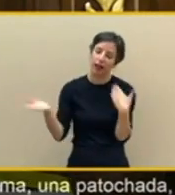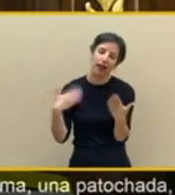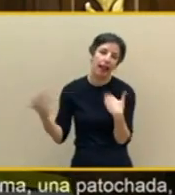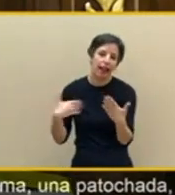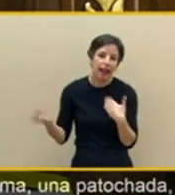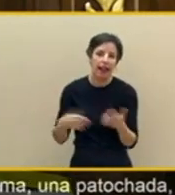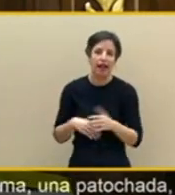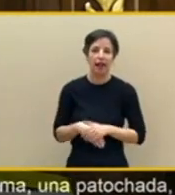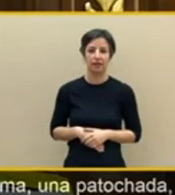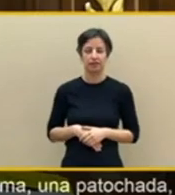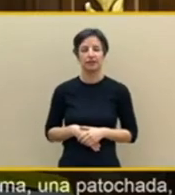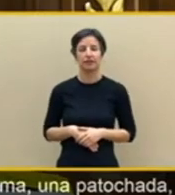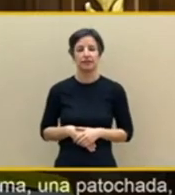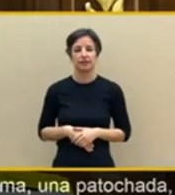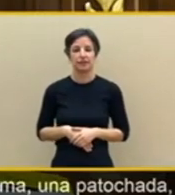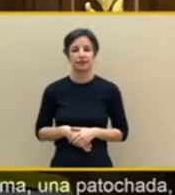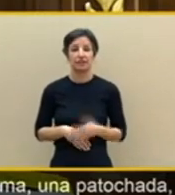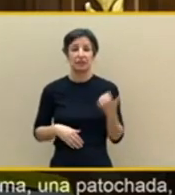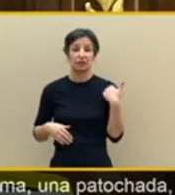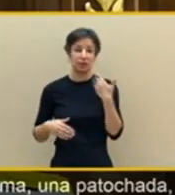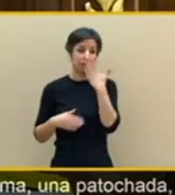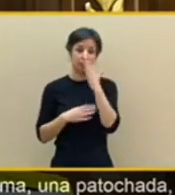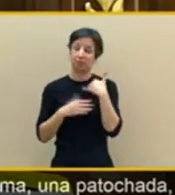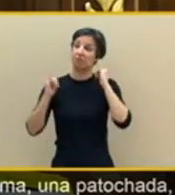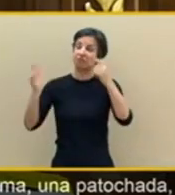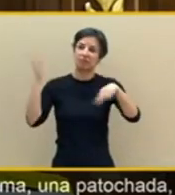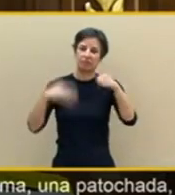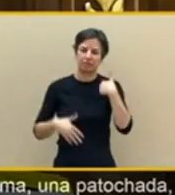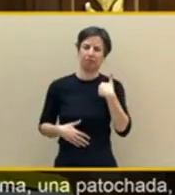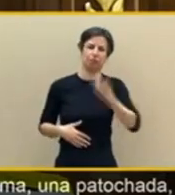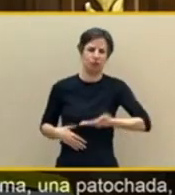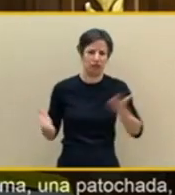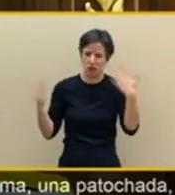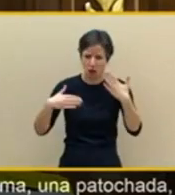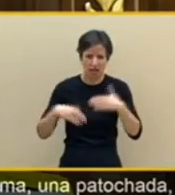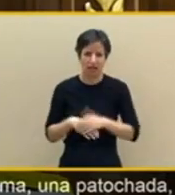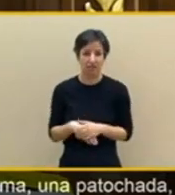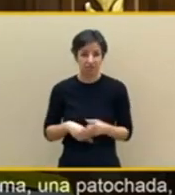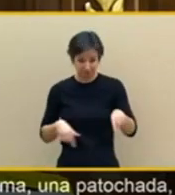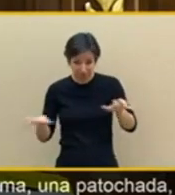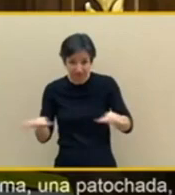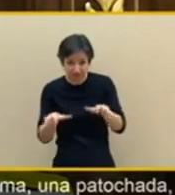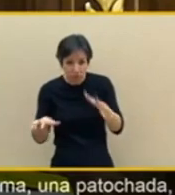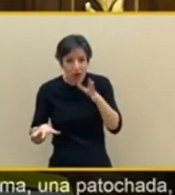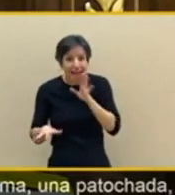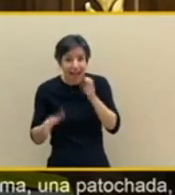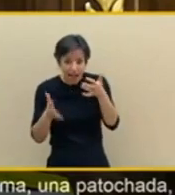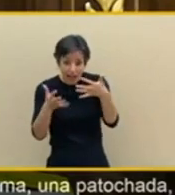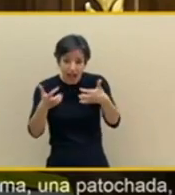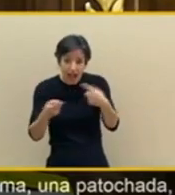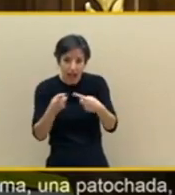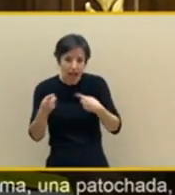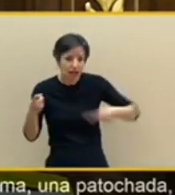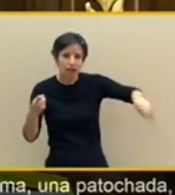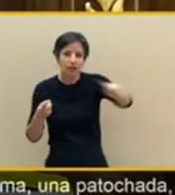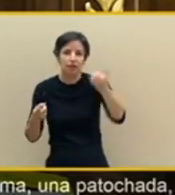viene viene Pedro Sánchez con ya la respuesta escrita y no ha contestado a nada de lo que yo le he dicho creo que se